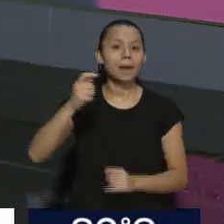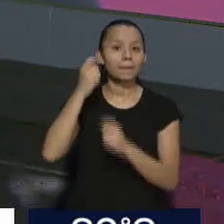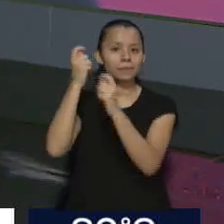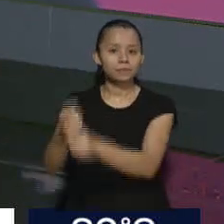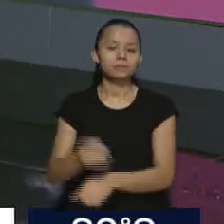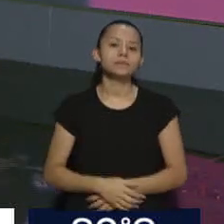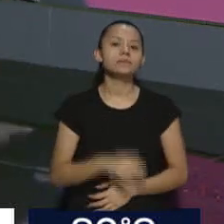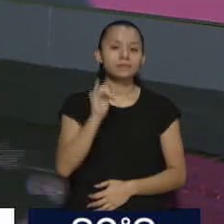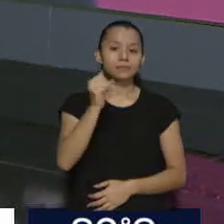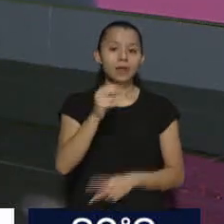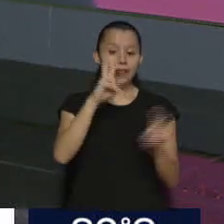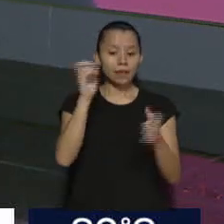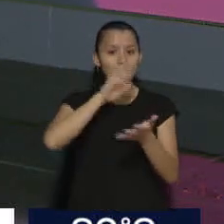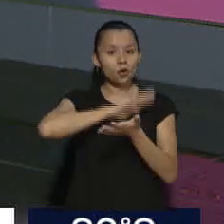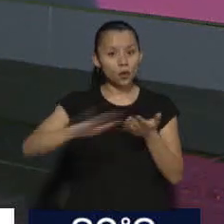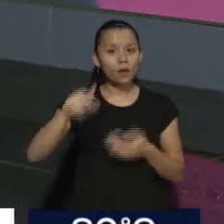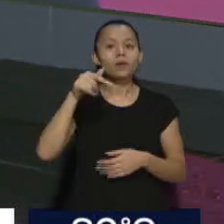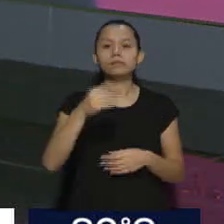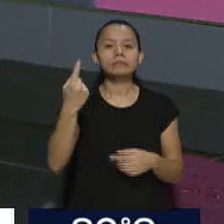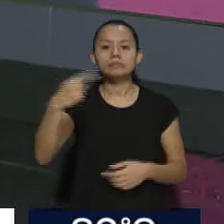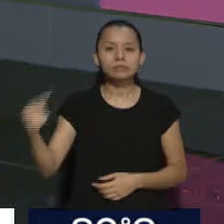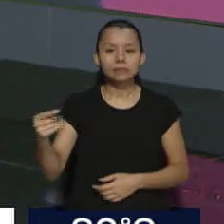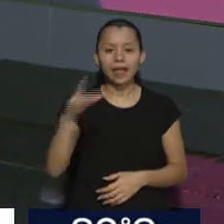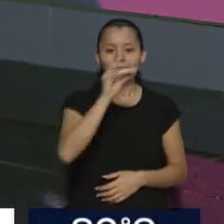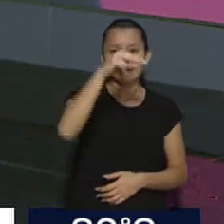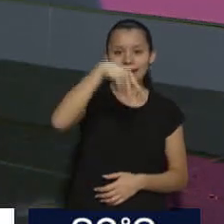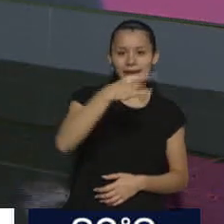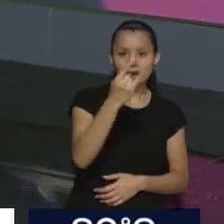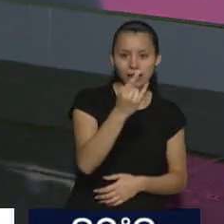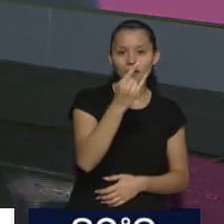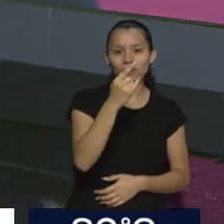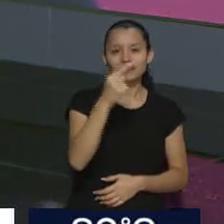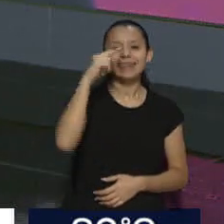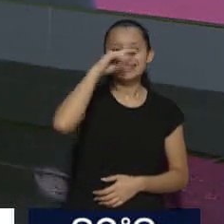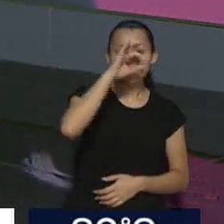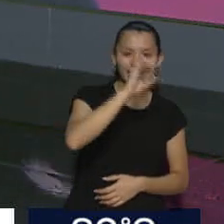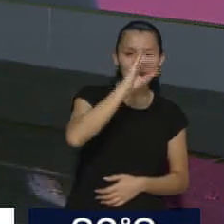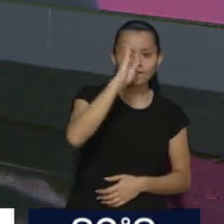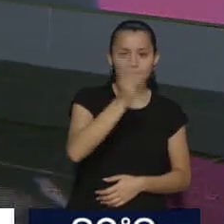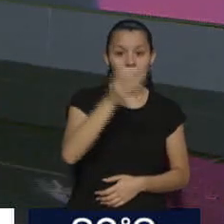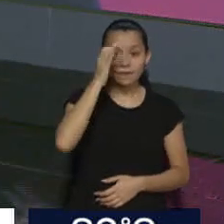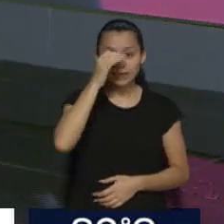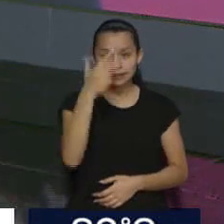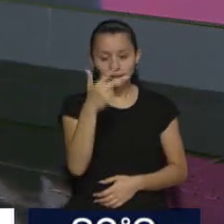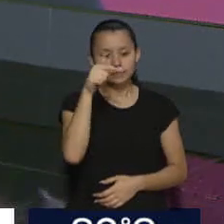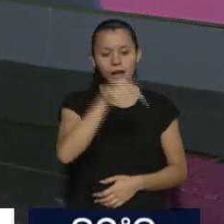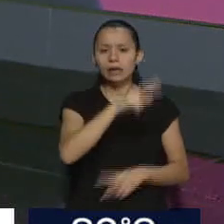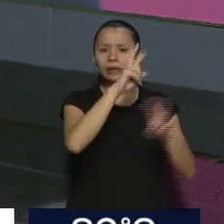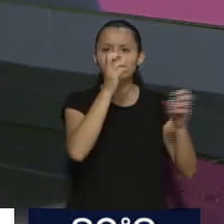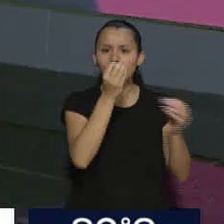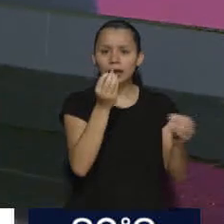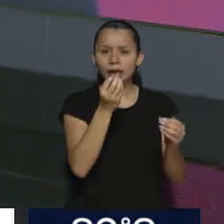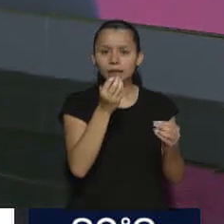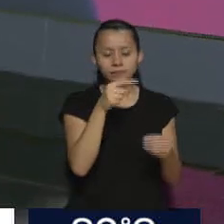bueno, los cuestionamientos que ha recibido el Decreto de Necesidad y Urgencia 70-23, que es el que plantea un montón de modificaciones en